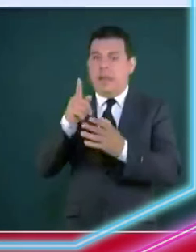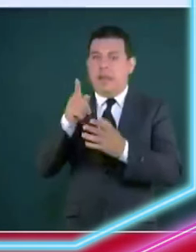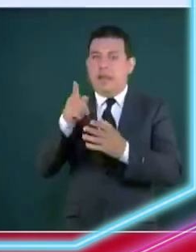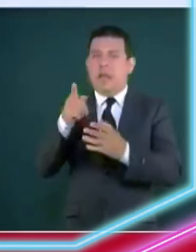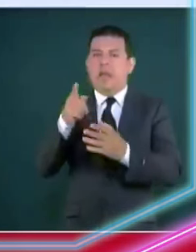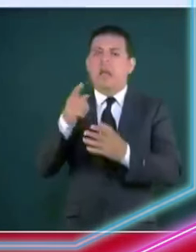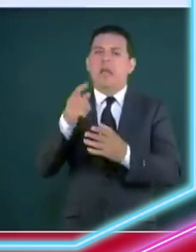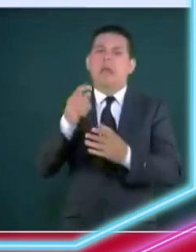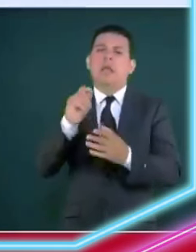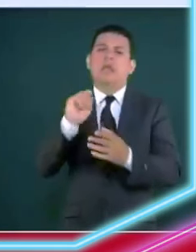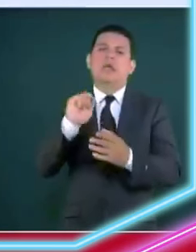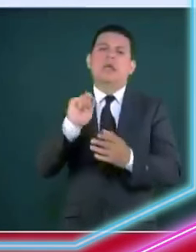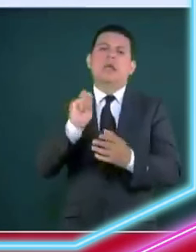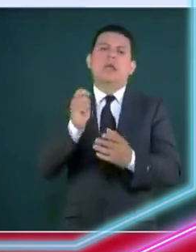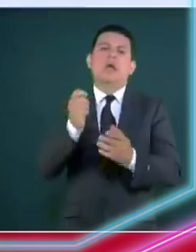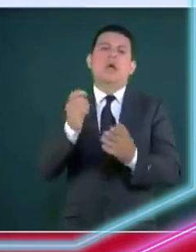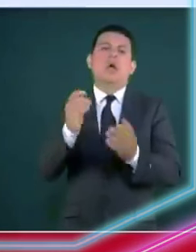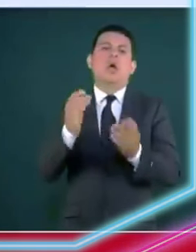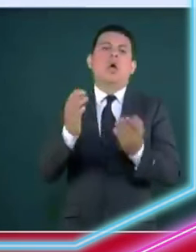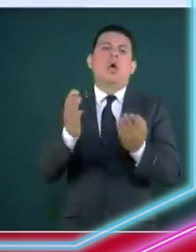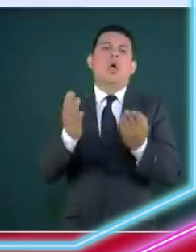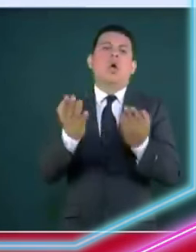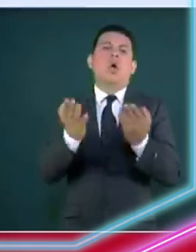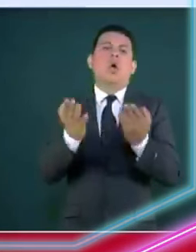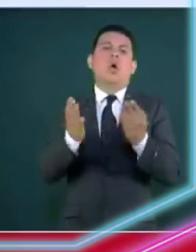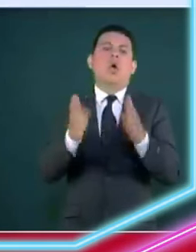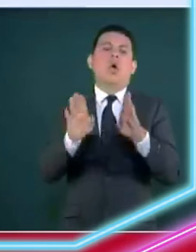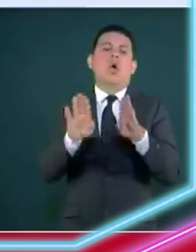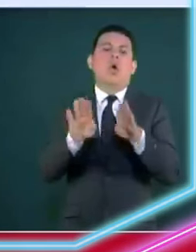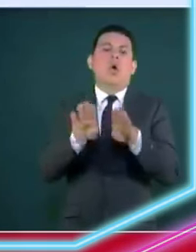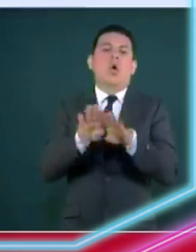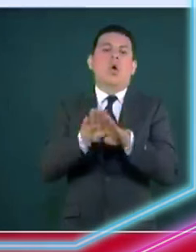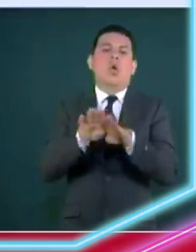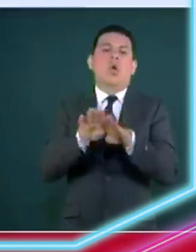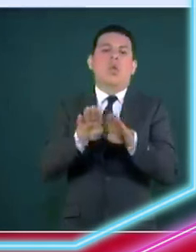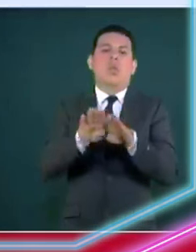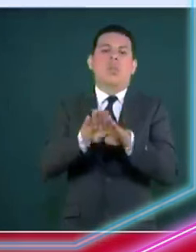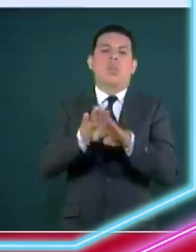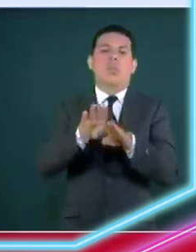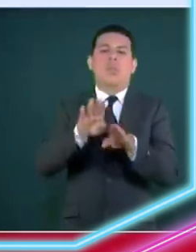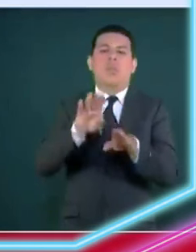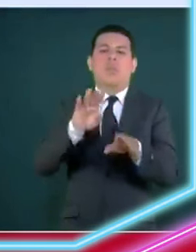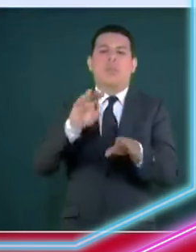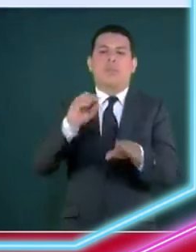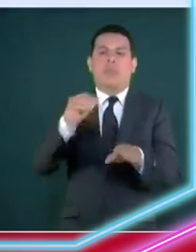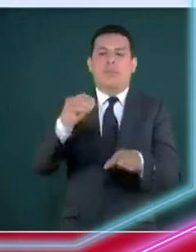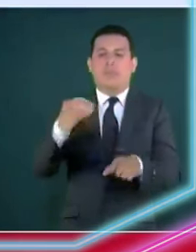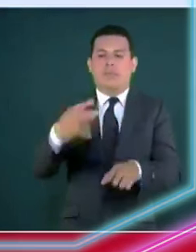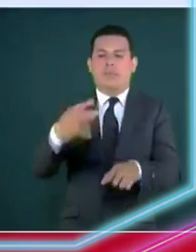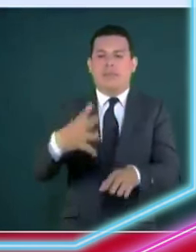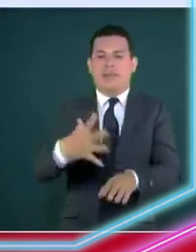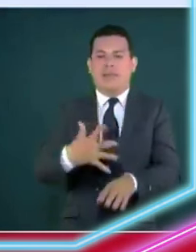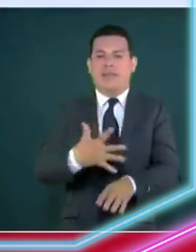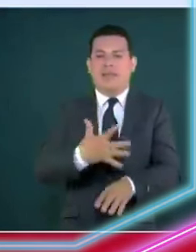eso es un hecho o sea siempre les he dicho de qué infierno vienen que se atreven a cruzar por el infierno que es